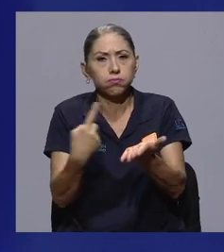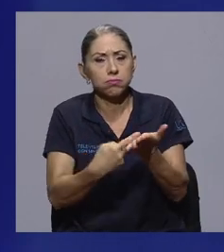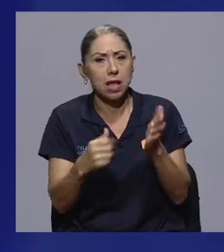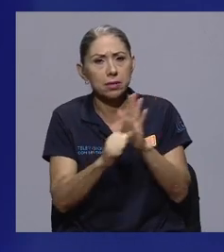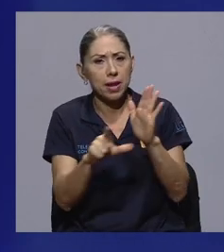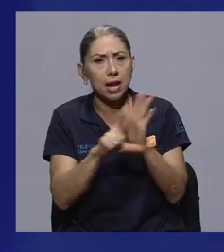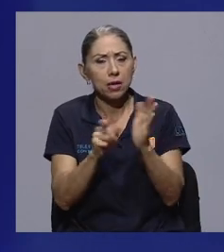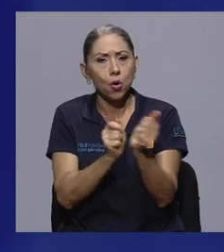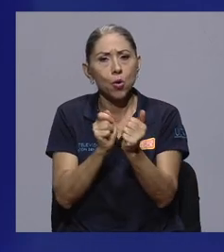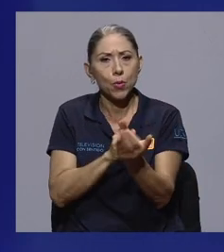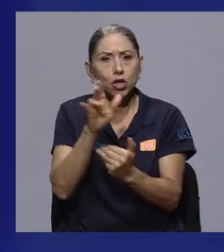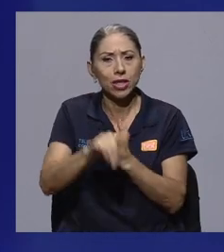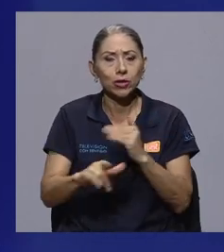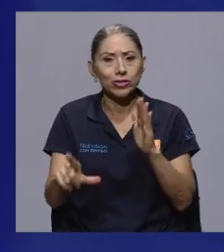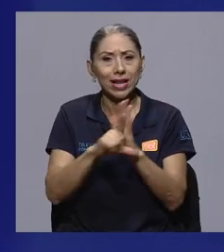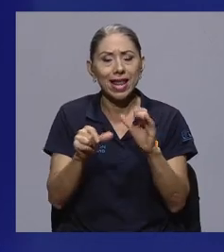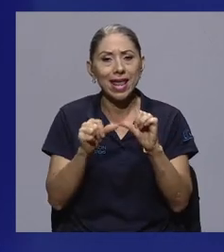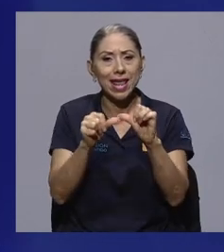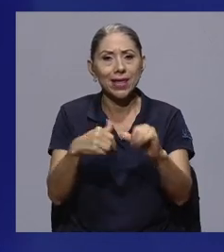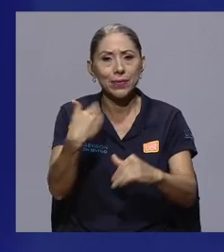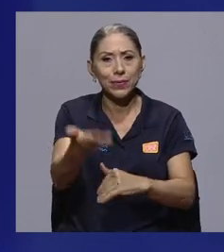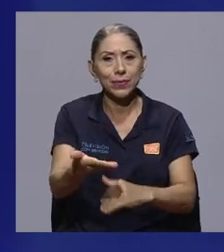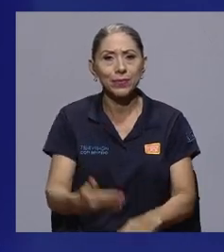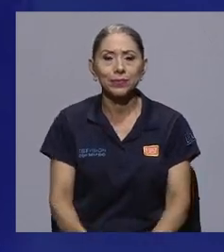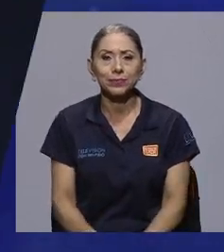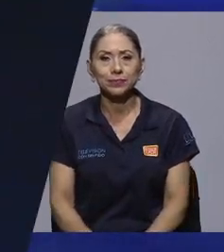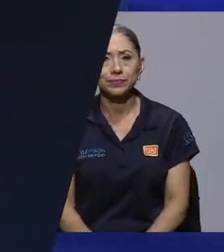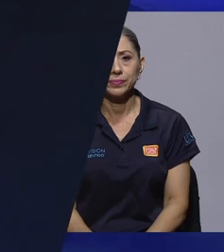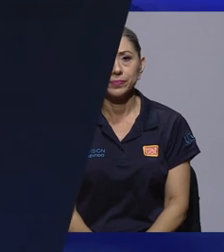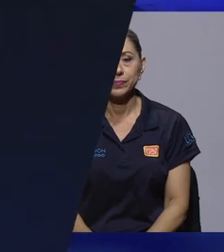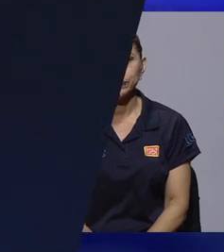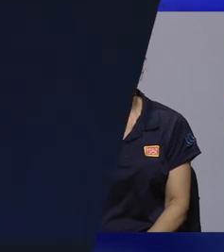dentro de la Asamblea Legislativa con los proyectos de ley. Ya regresamos.